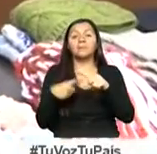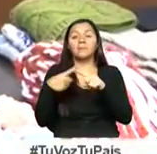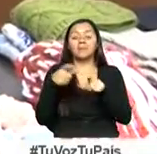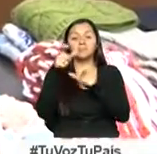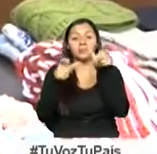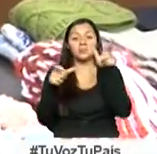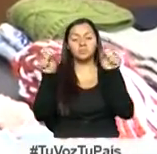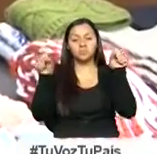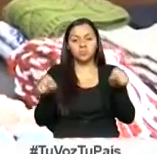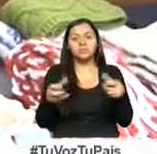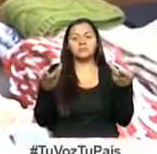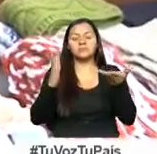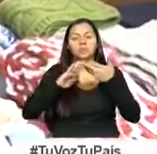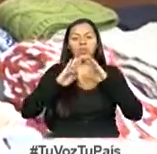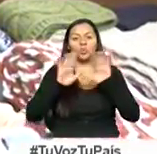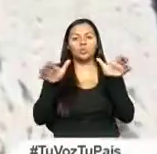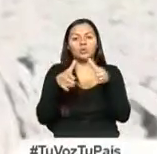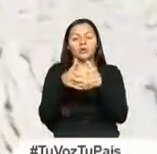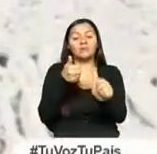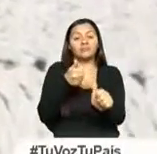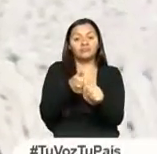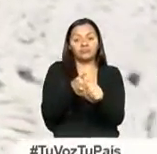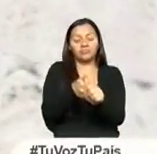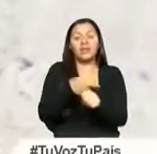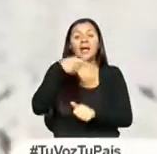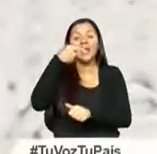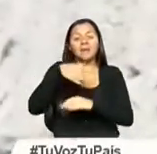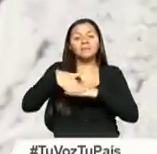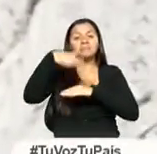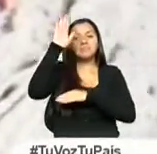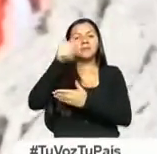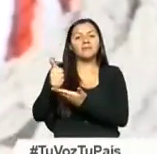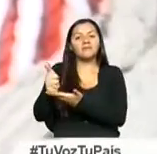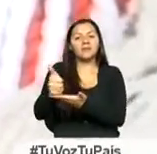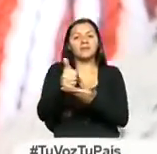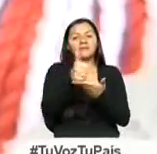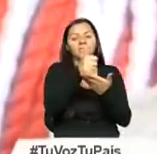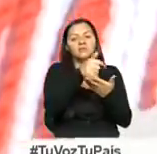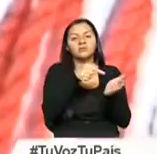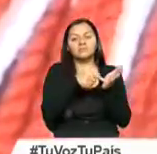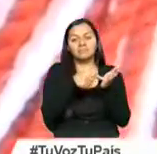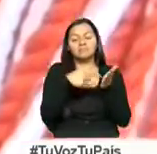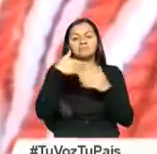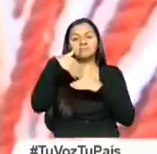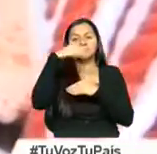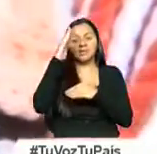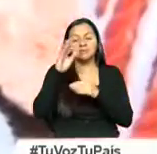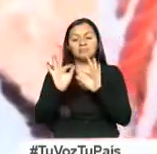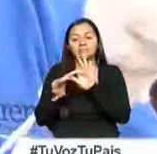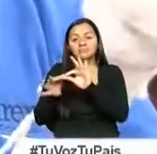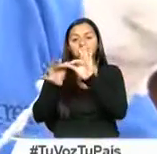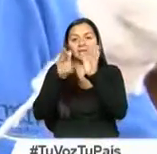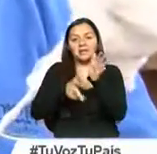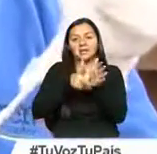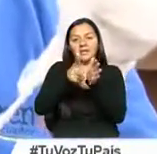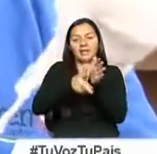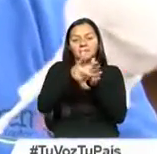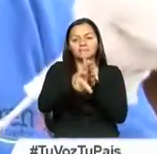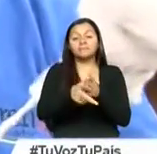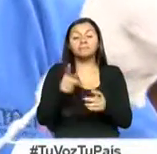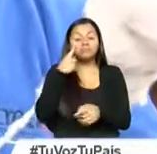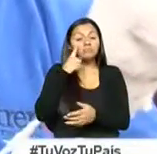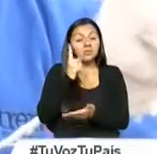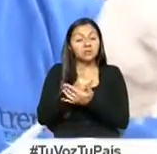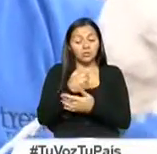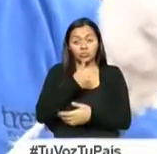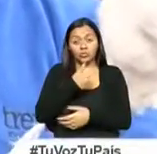habitantes de las comunidades aledañas, quienes destacan el beneficio que ha representado la rehabilitación del tren. Para mí ha sido